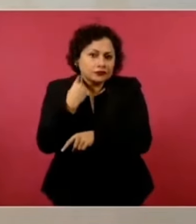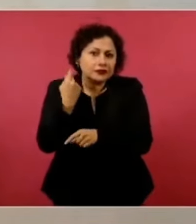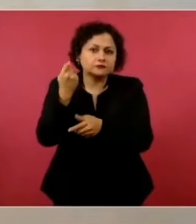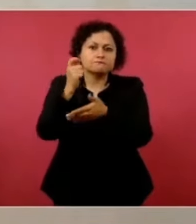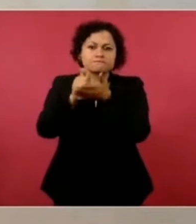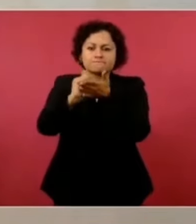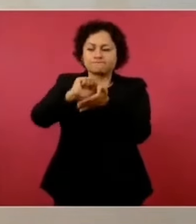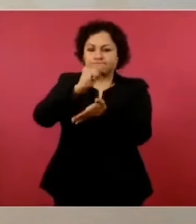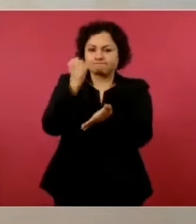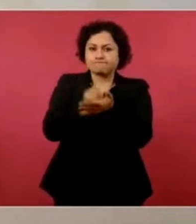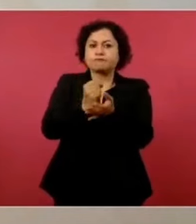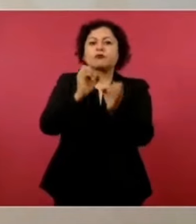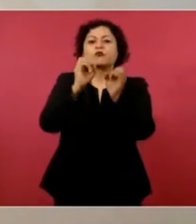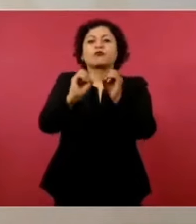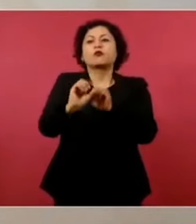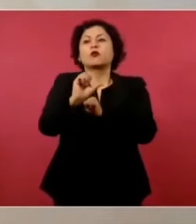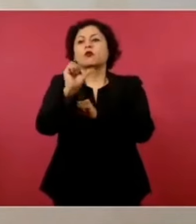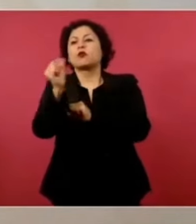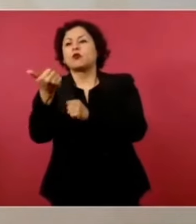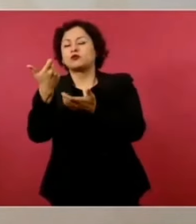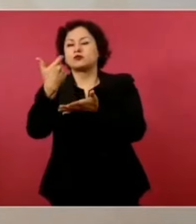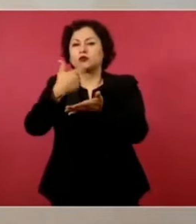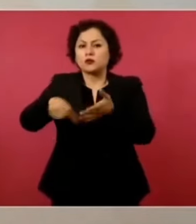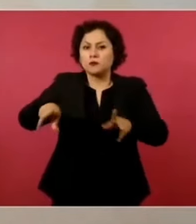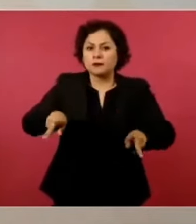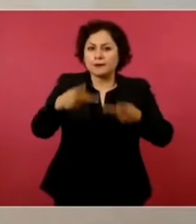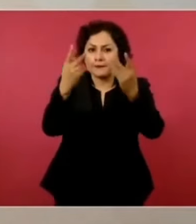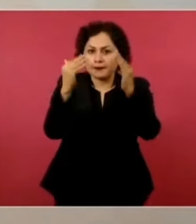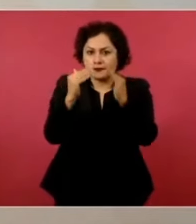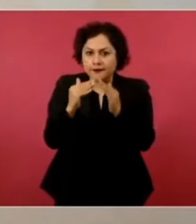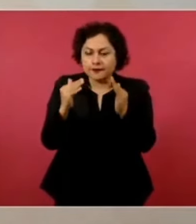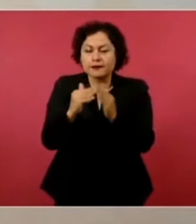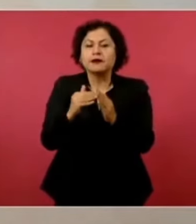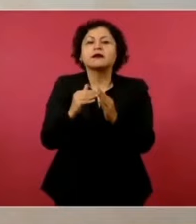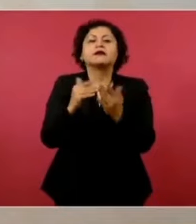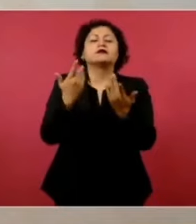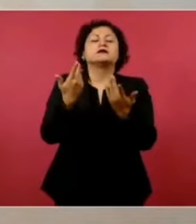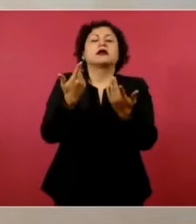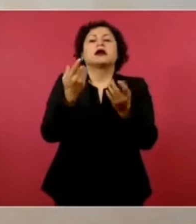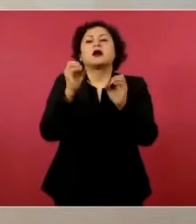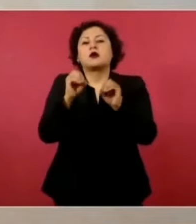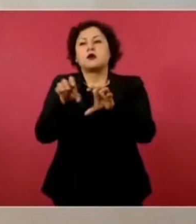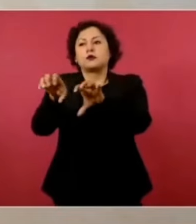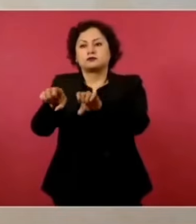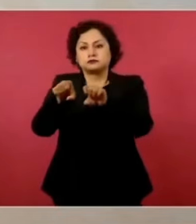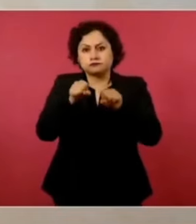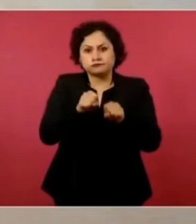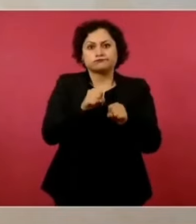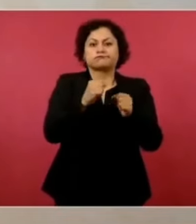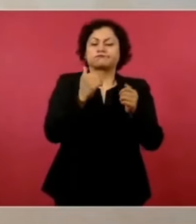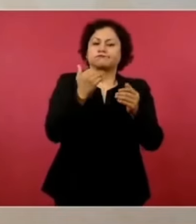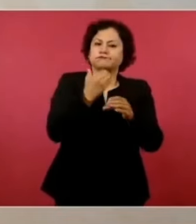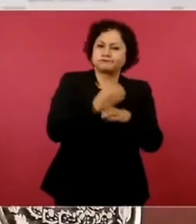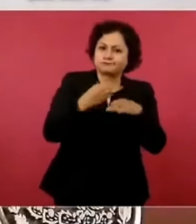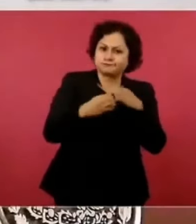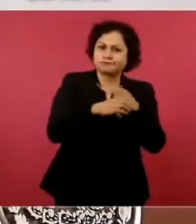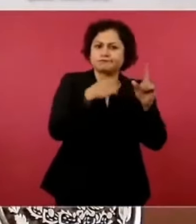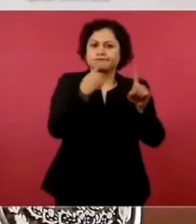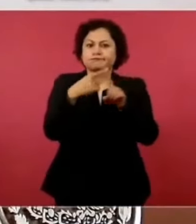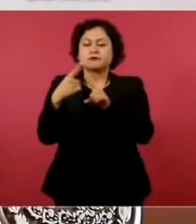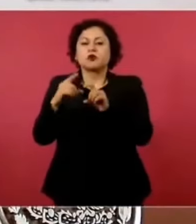avalúos sobre bienes, constitución o modificación de fideicomisos, otorgamiento de poderes,